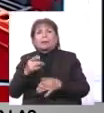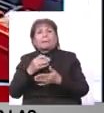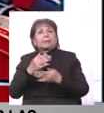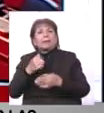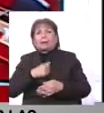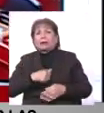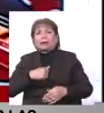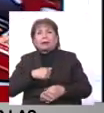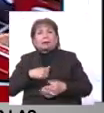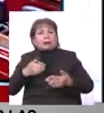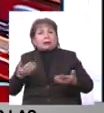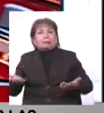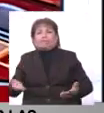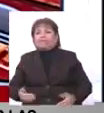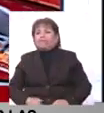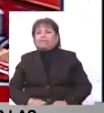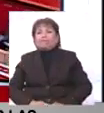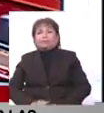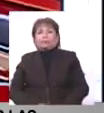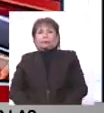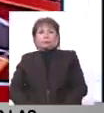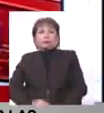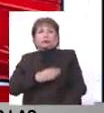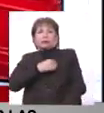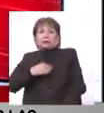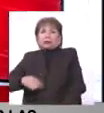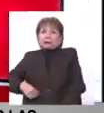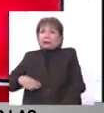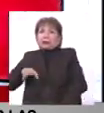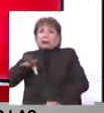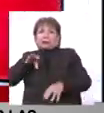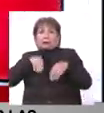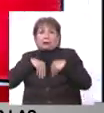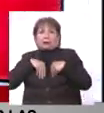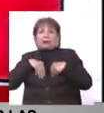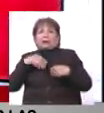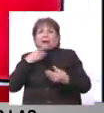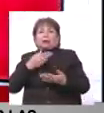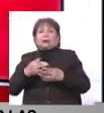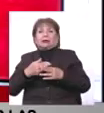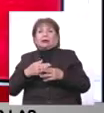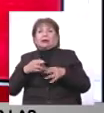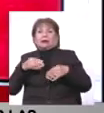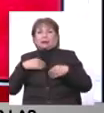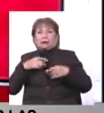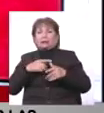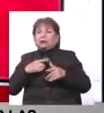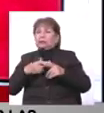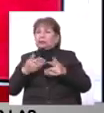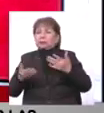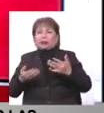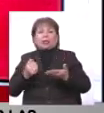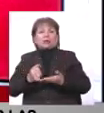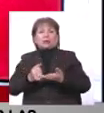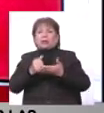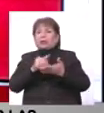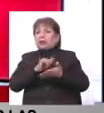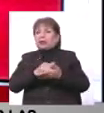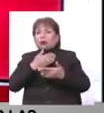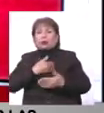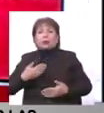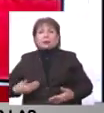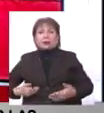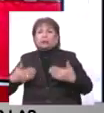lamentablemente el ministro de Economía y Financias, recién lo ha reconocido hace poquito, va a ayudar a que los